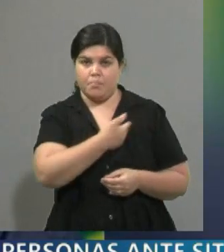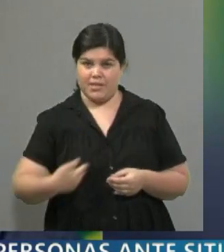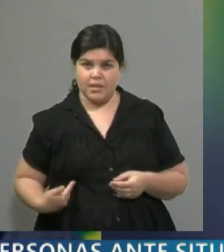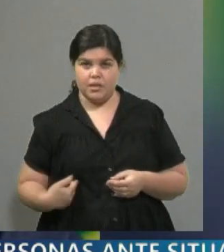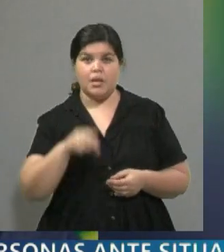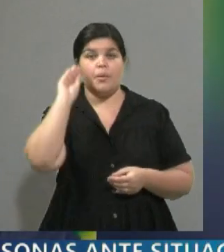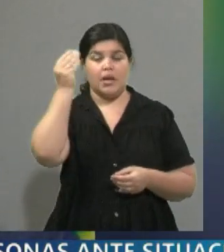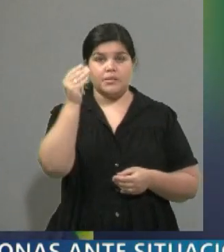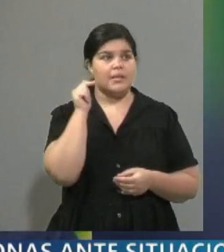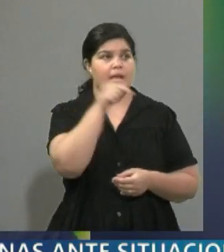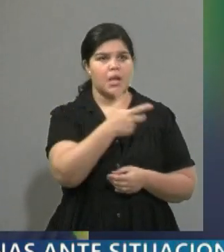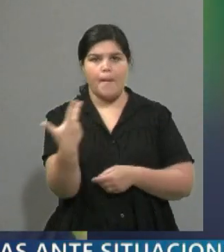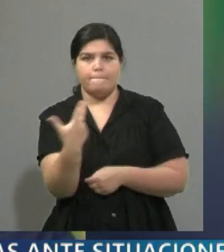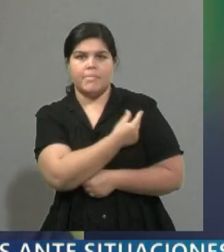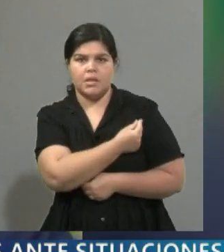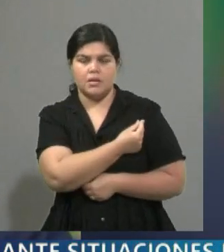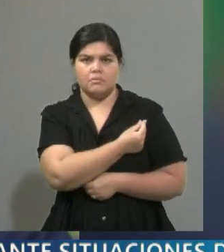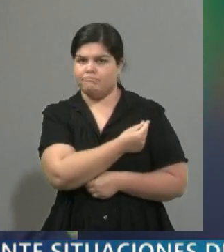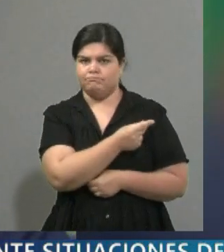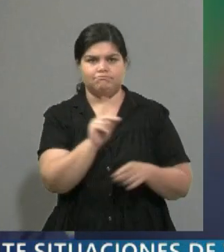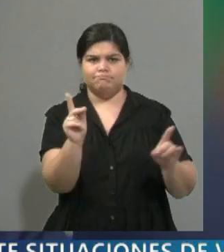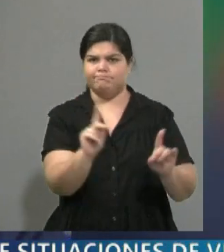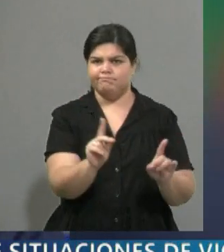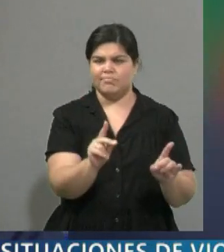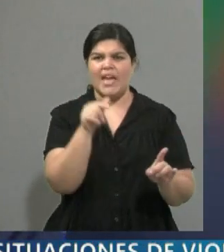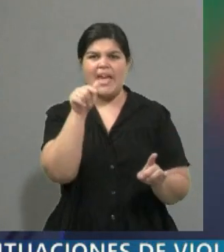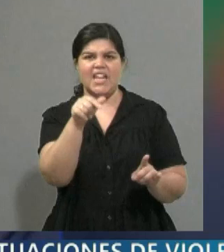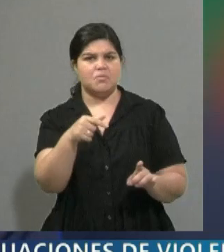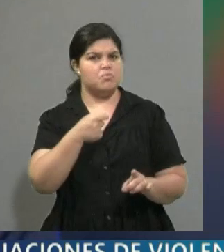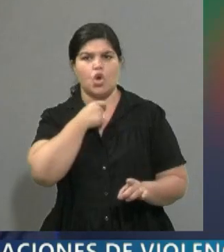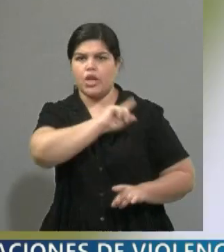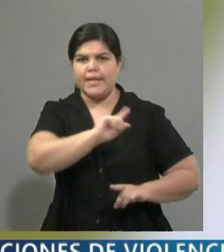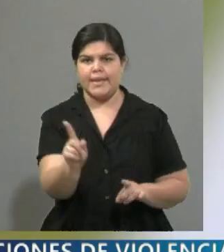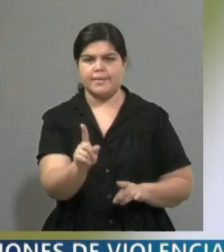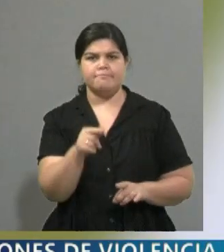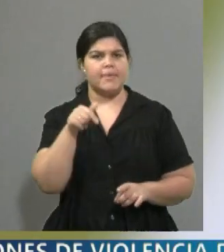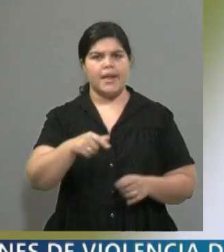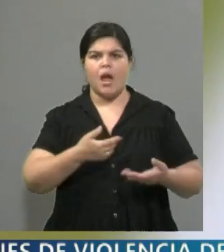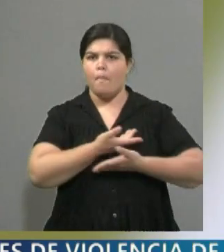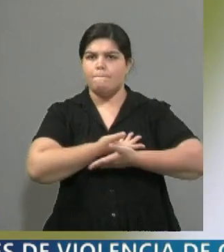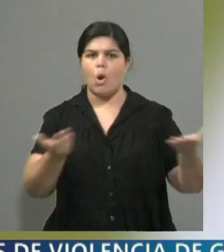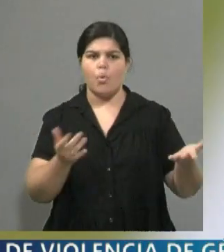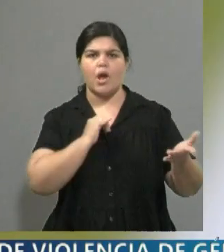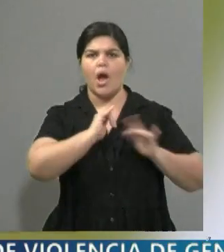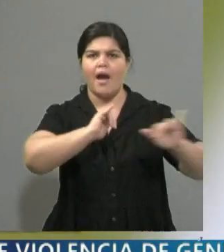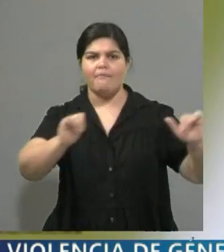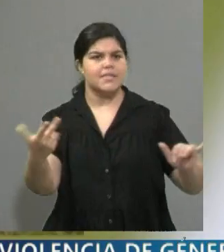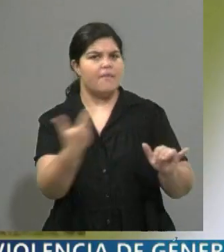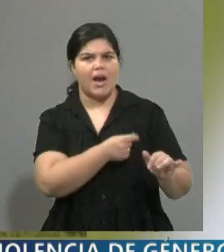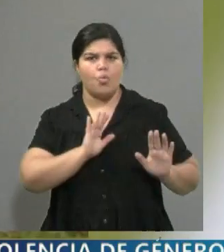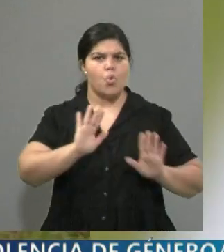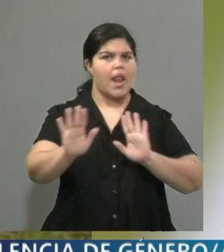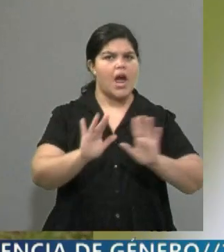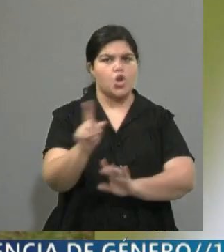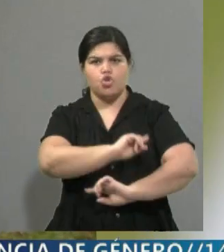que le ha dado lo que es las vacunas. Recordemos que el mismo Bolsonaro no se quiere vacunar, él ya lo ha dicho, no se va a vacunar y ha tenido digamos